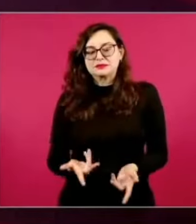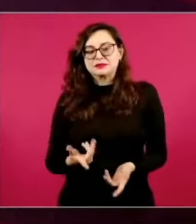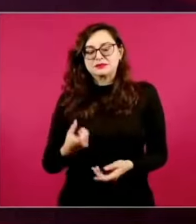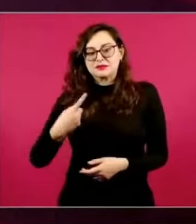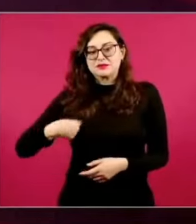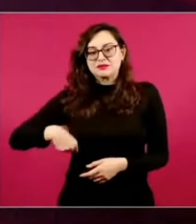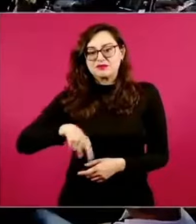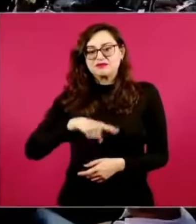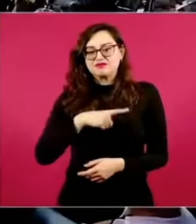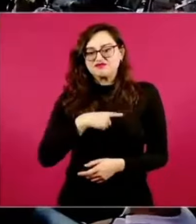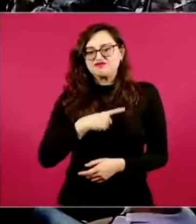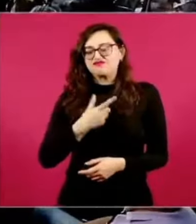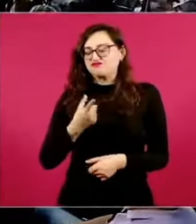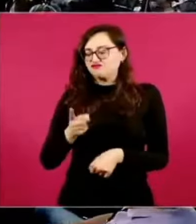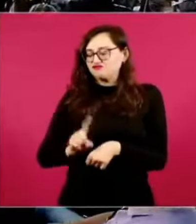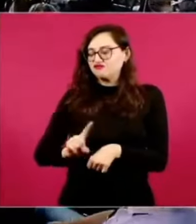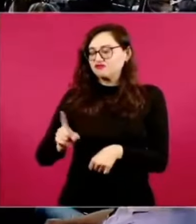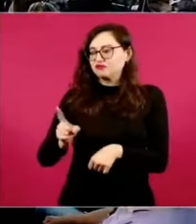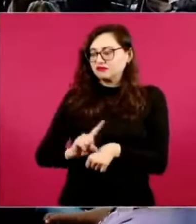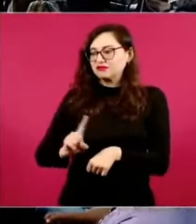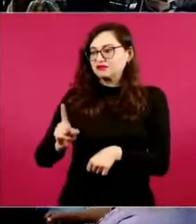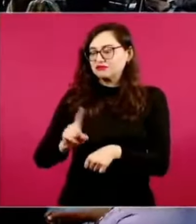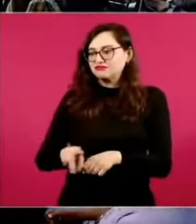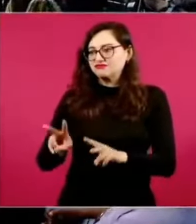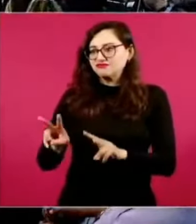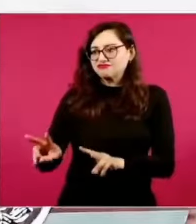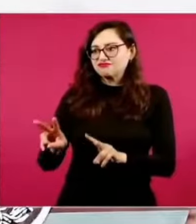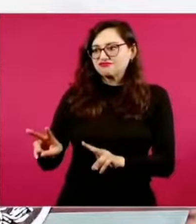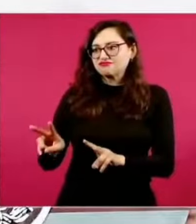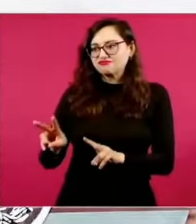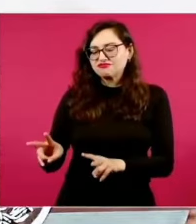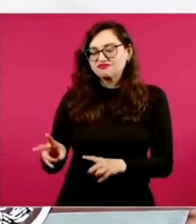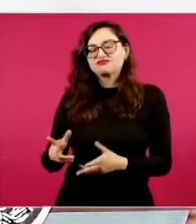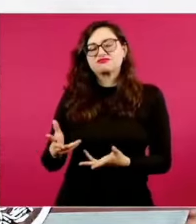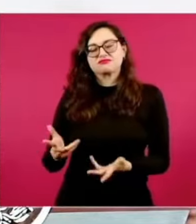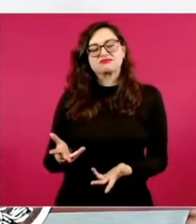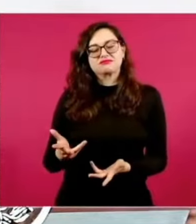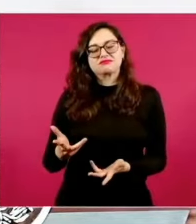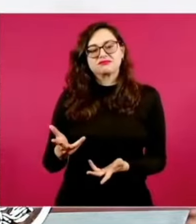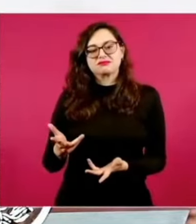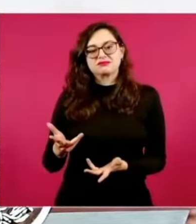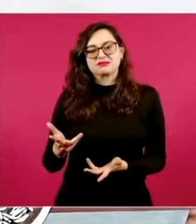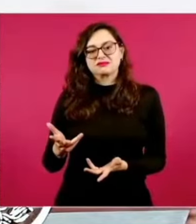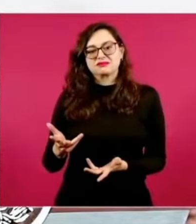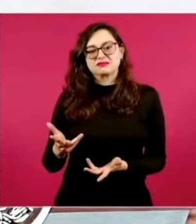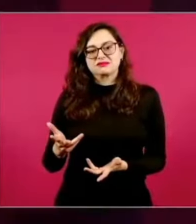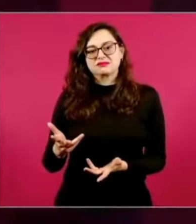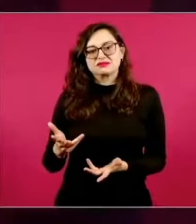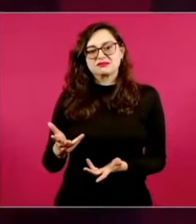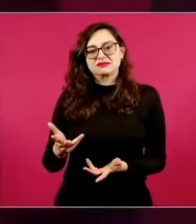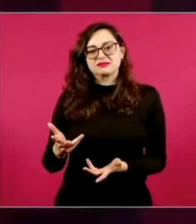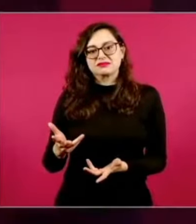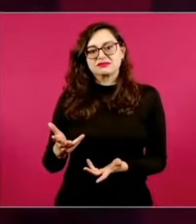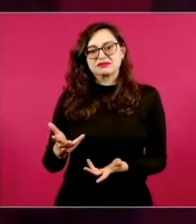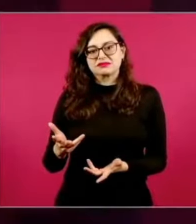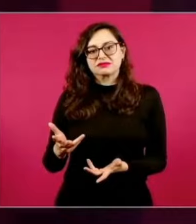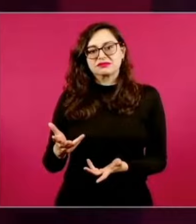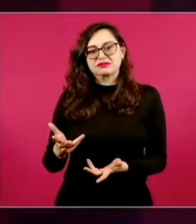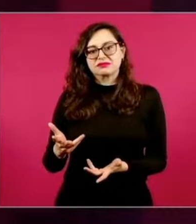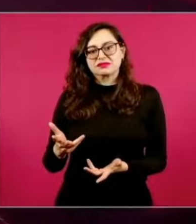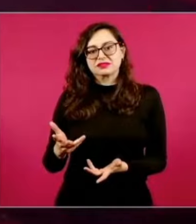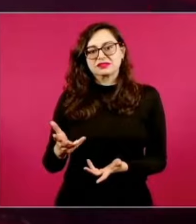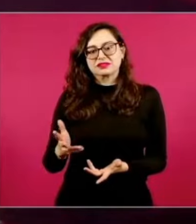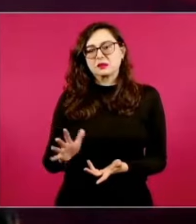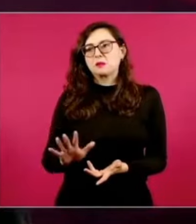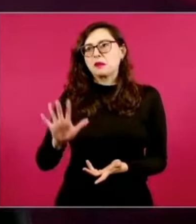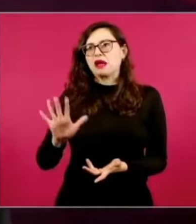en la cotidianidad, ya que es... pareciera que no se pasa